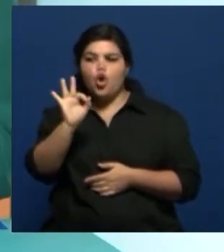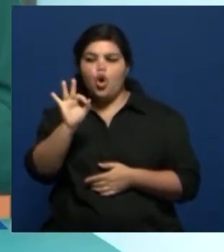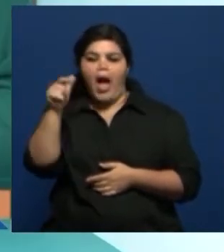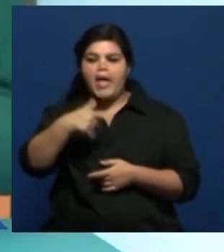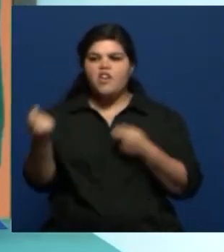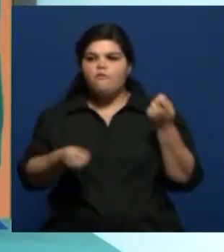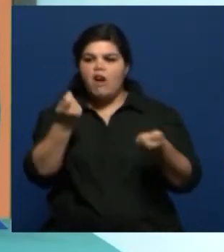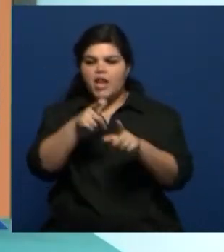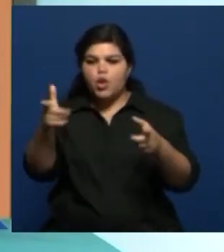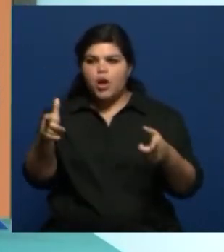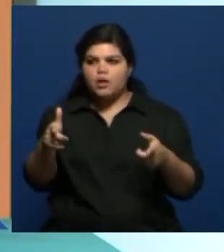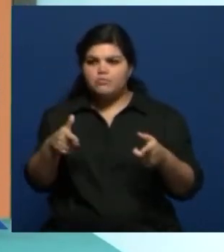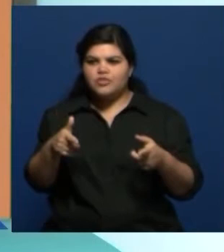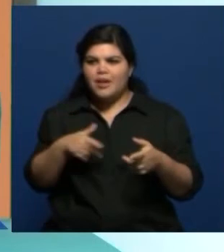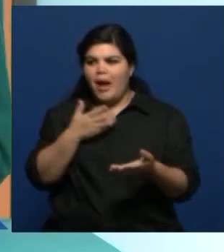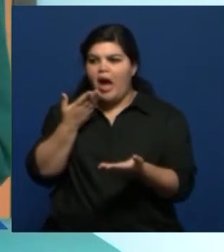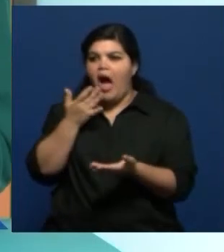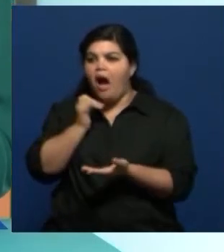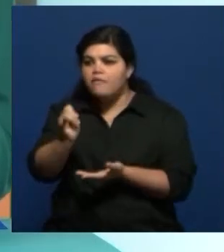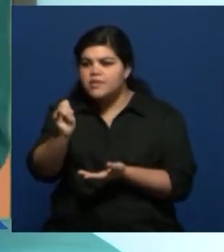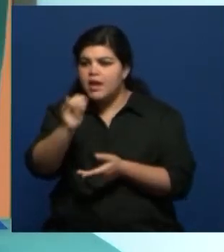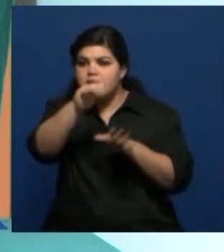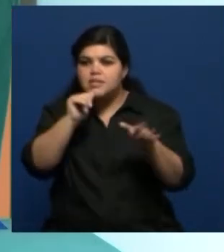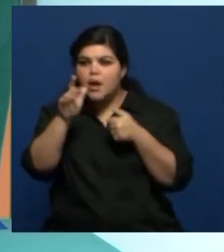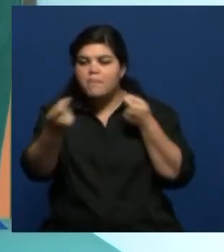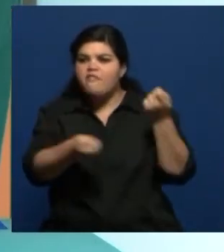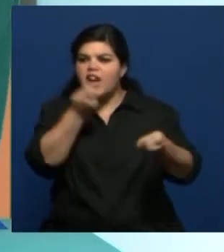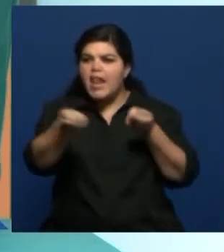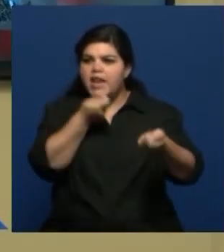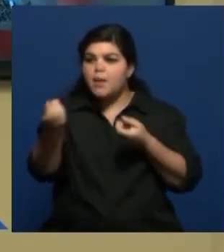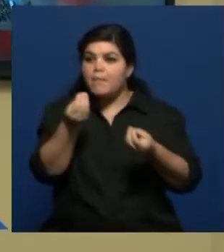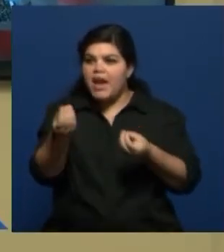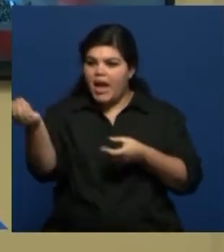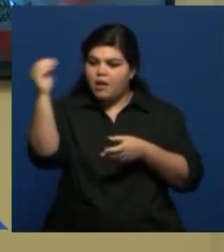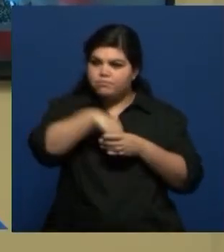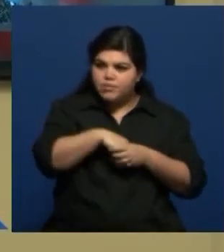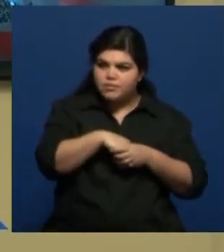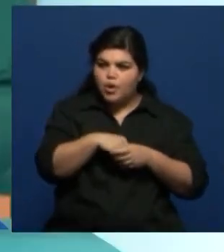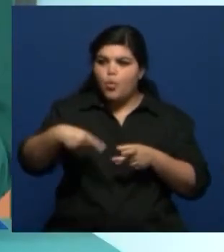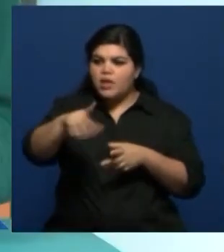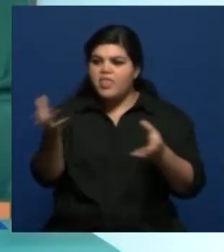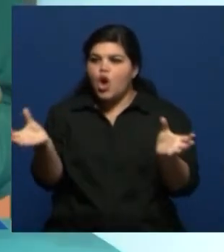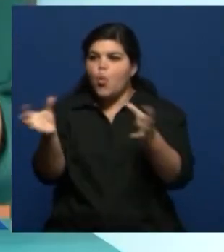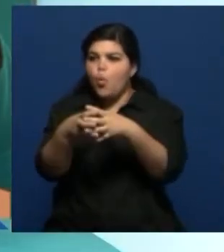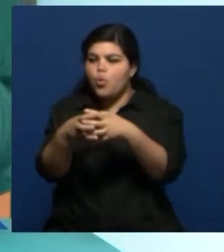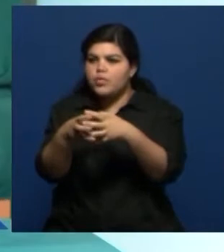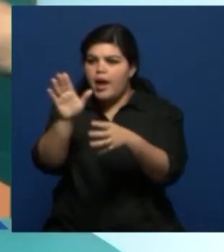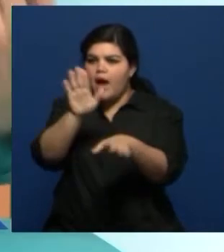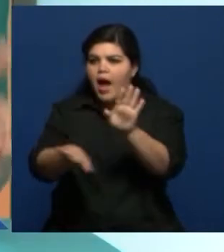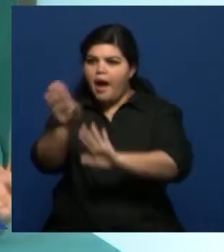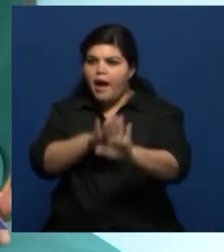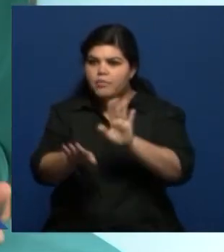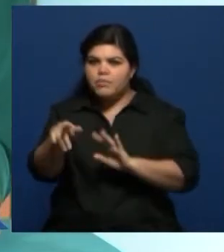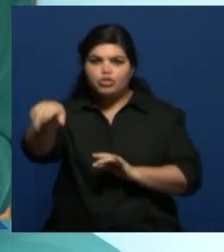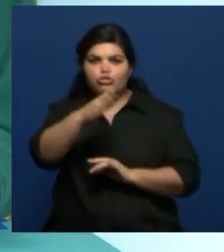Entonces fue, bueno, convoquen a los bailarines y para poder estar en esta propuesta. Júntense, empiecen a armar y todos ya están con ganas